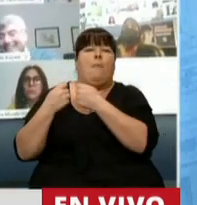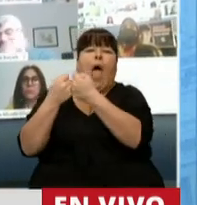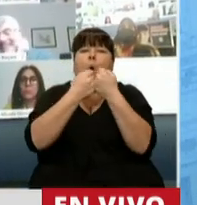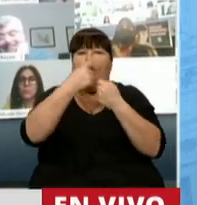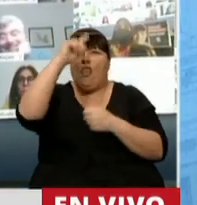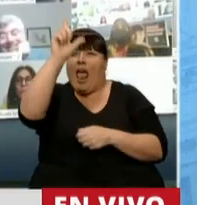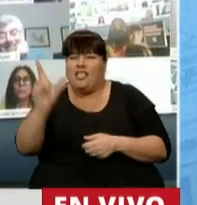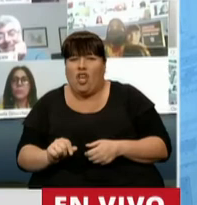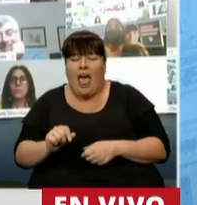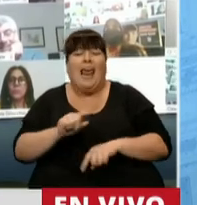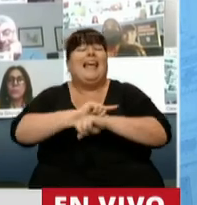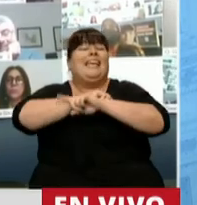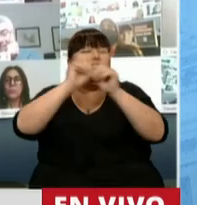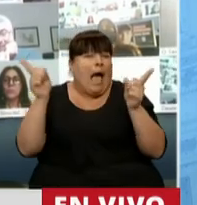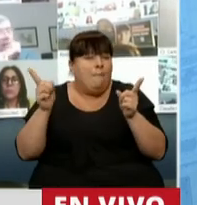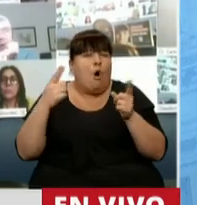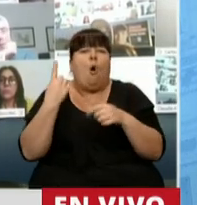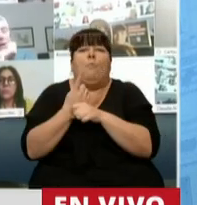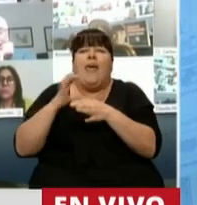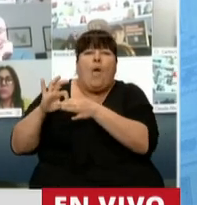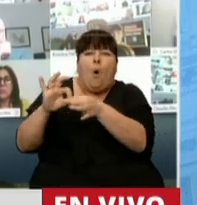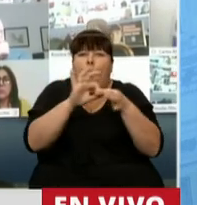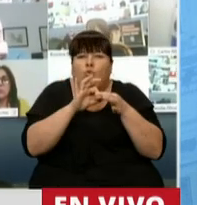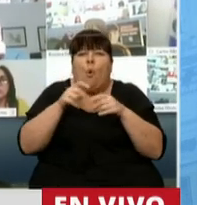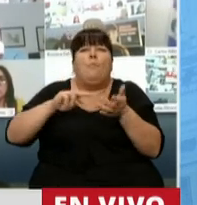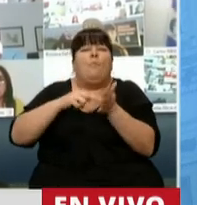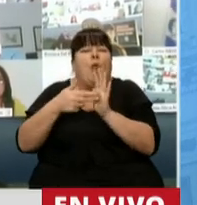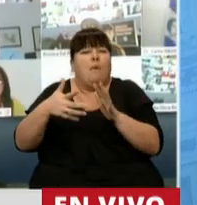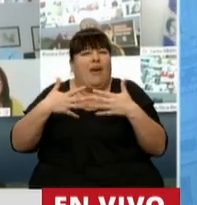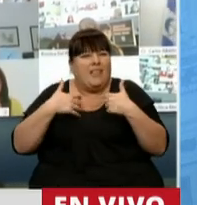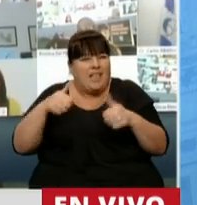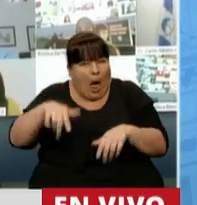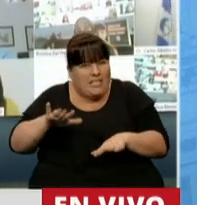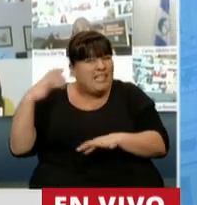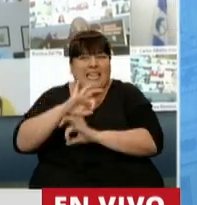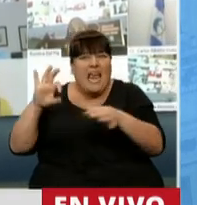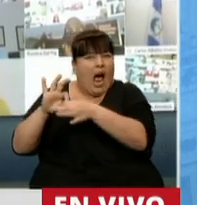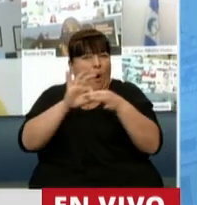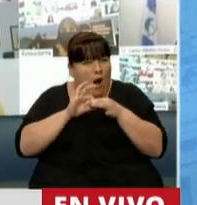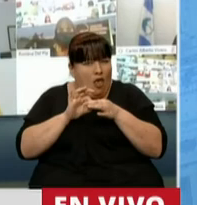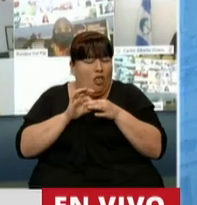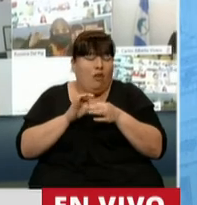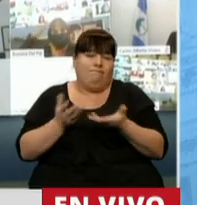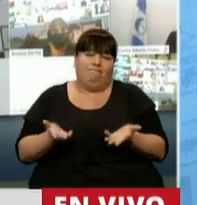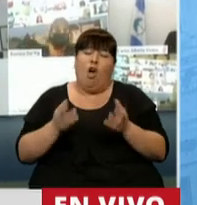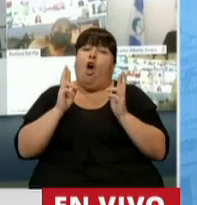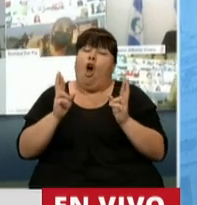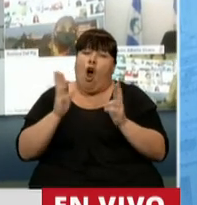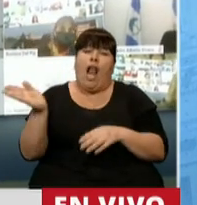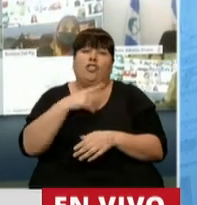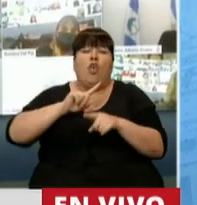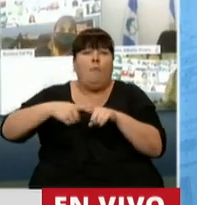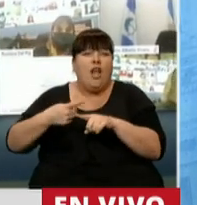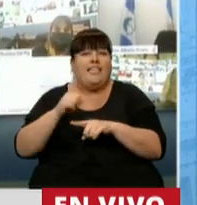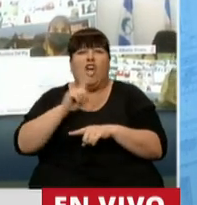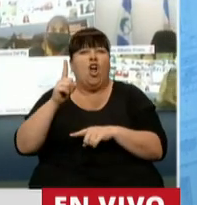nacional cuando ni siquiera pudimos estar unidos ante una crisis como la que estamos atravesando. Ojalá para los dirigentes que no